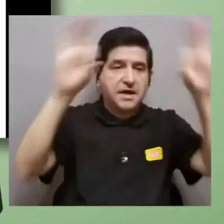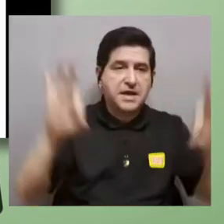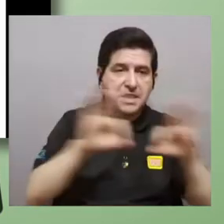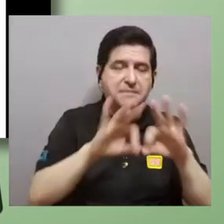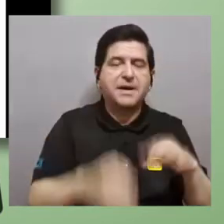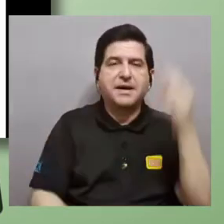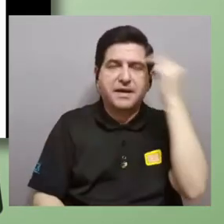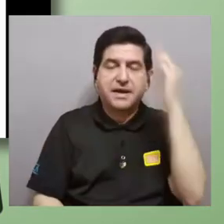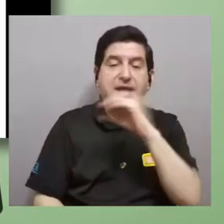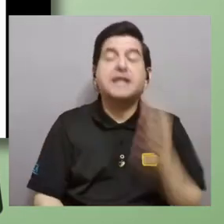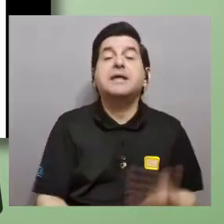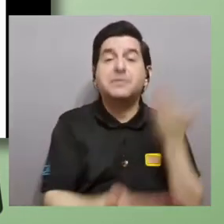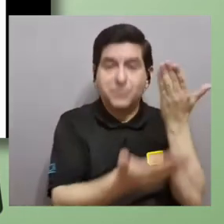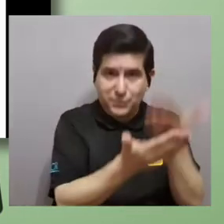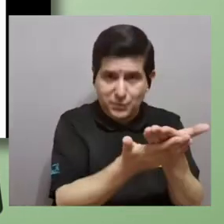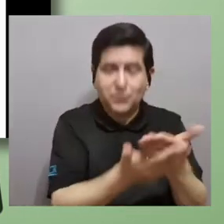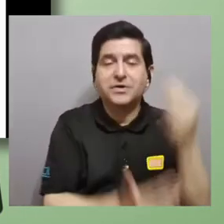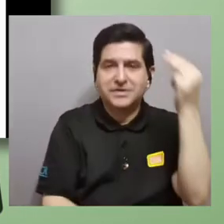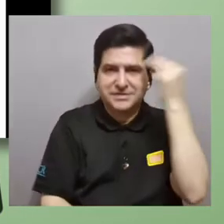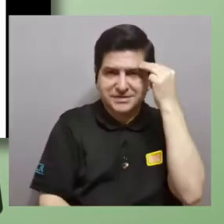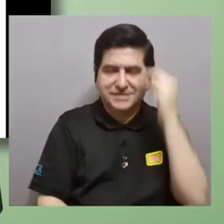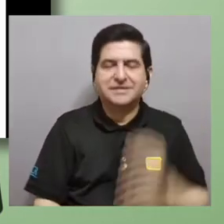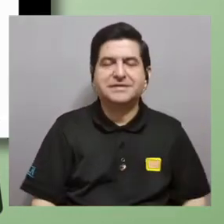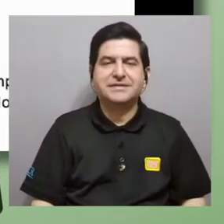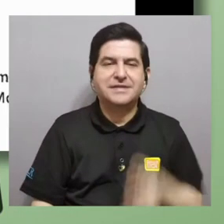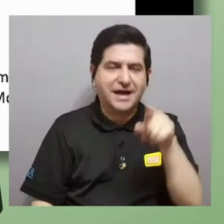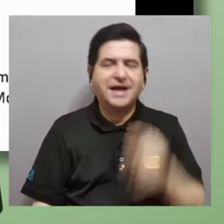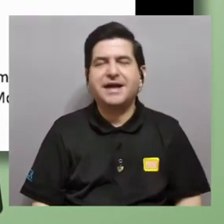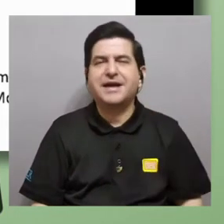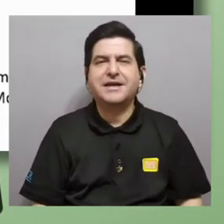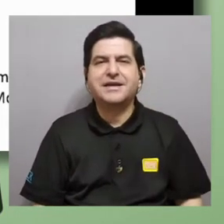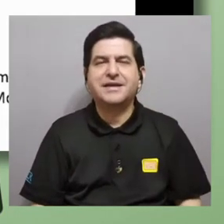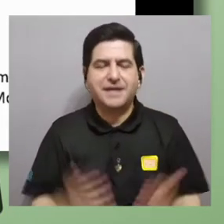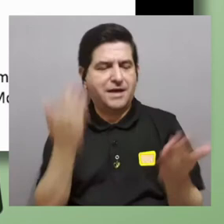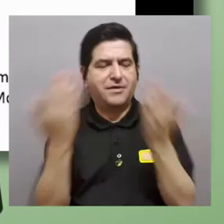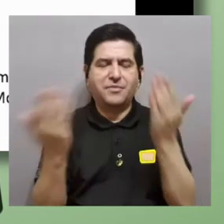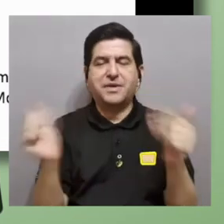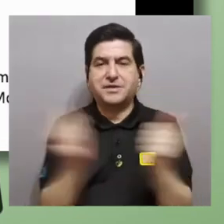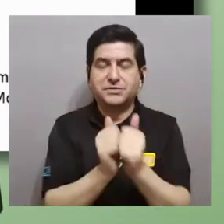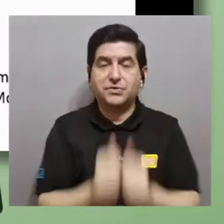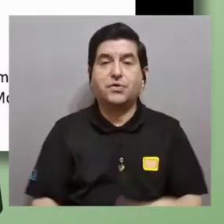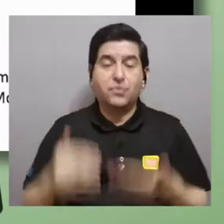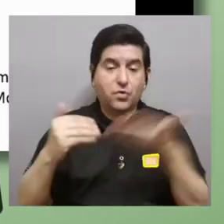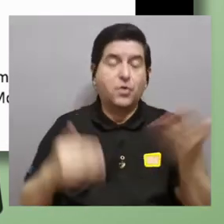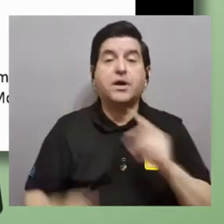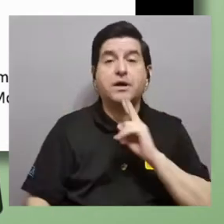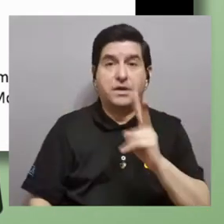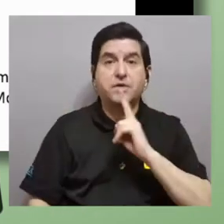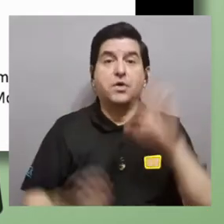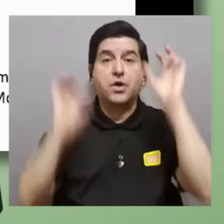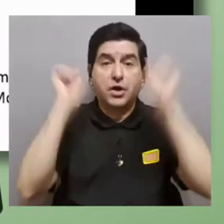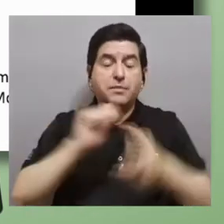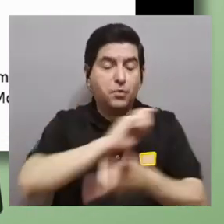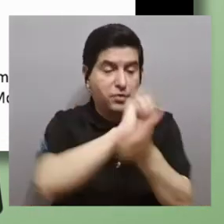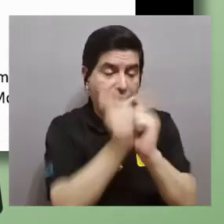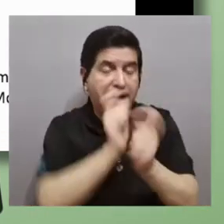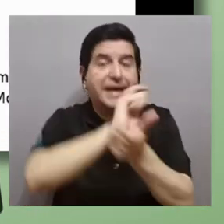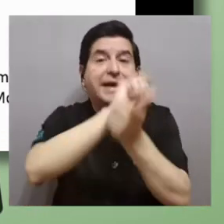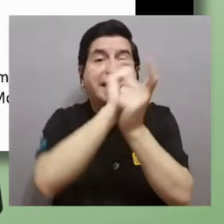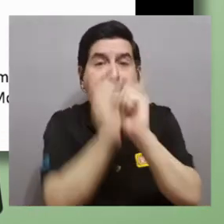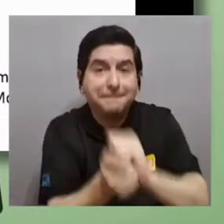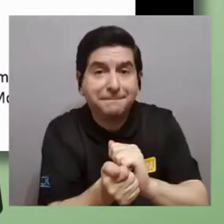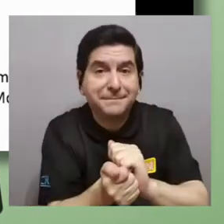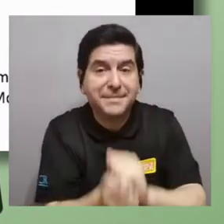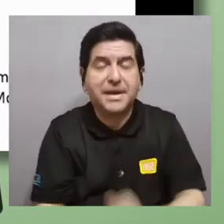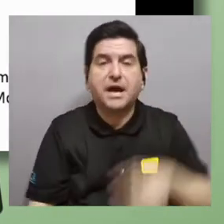mentales y proposiciones que guardan una analogía estructural con el objeto real y muy importante que podemos modificar